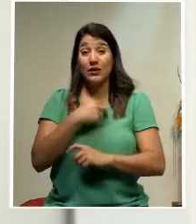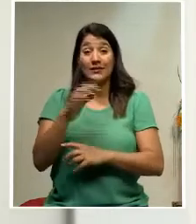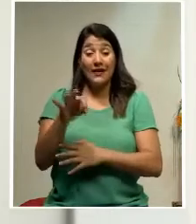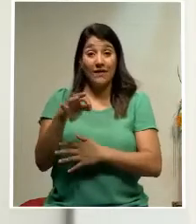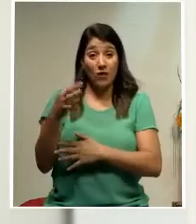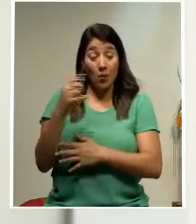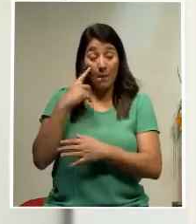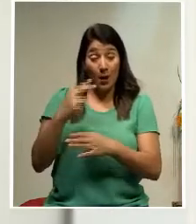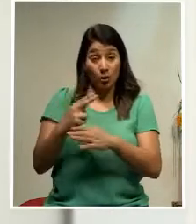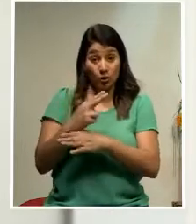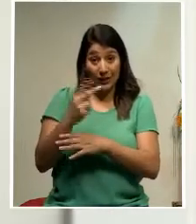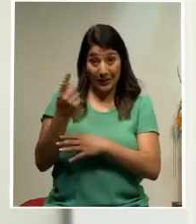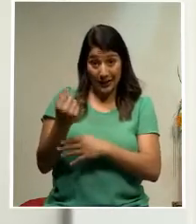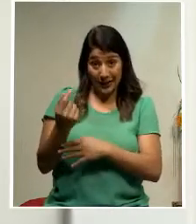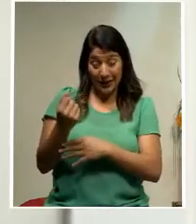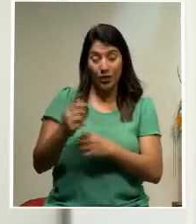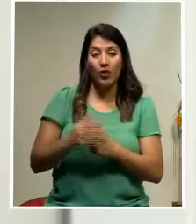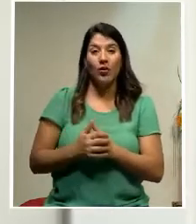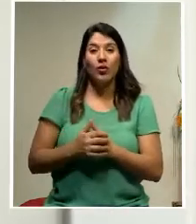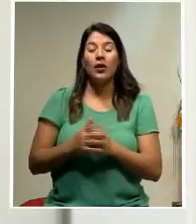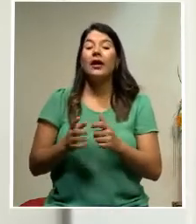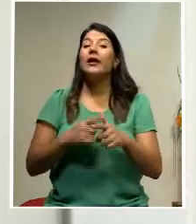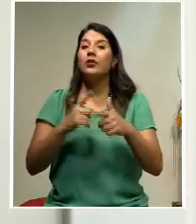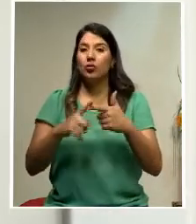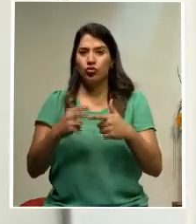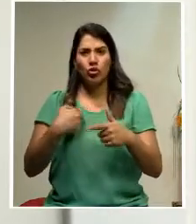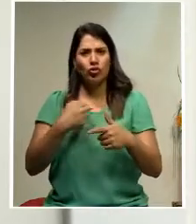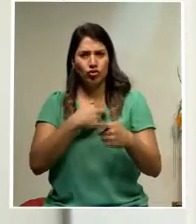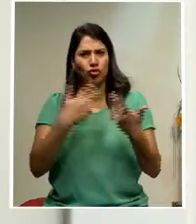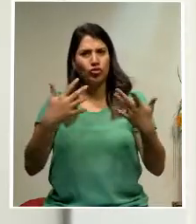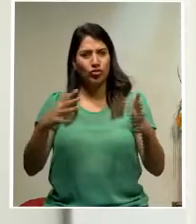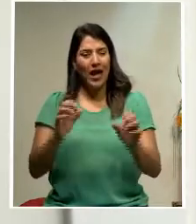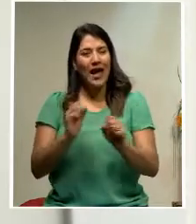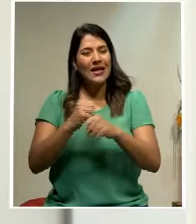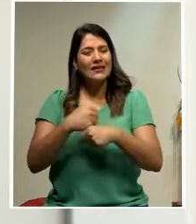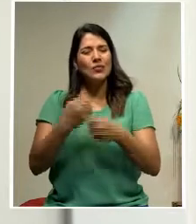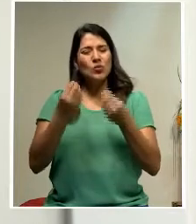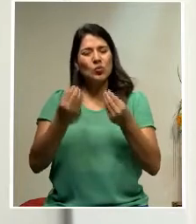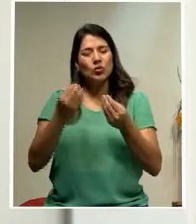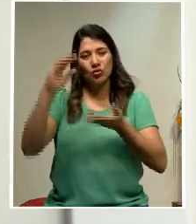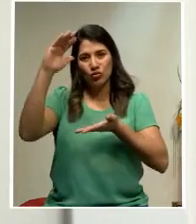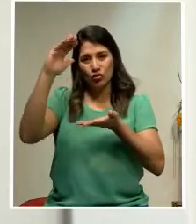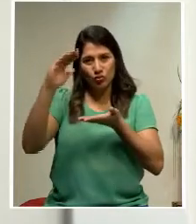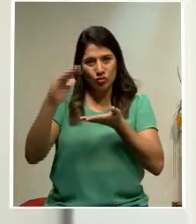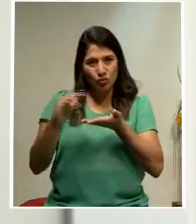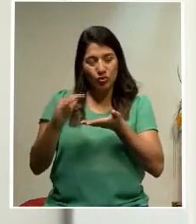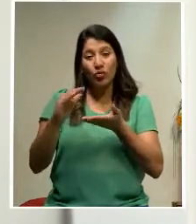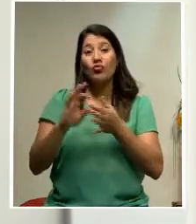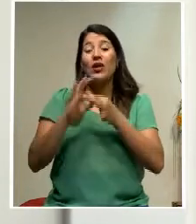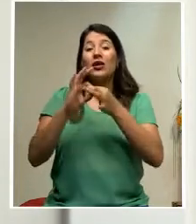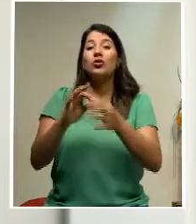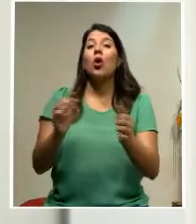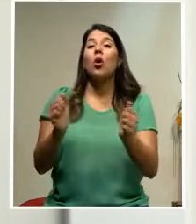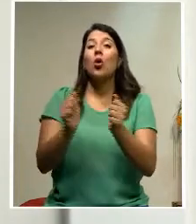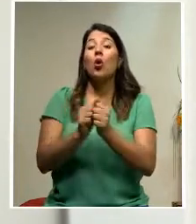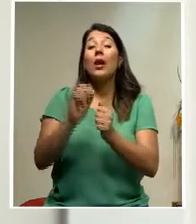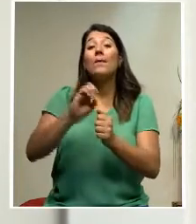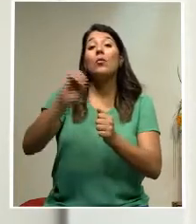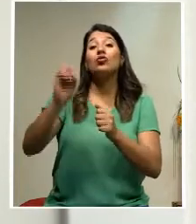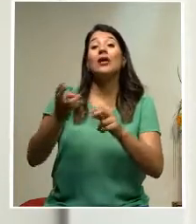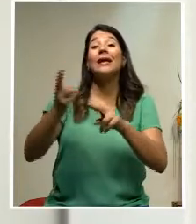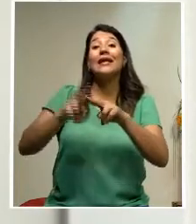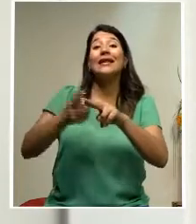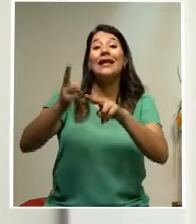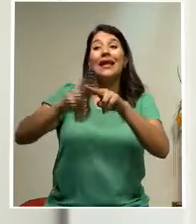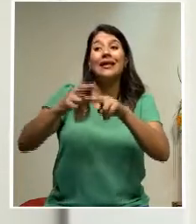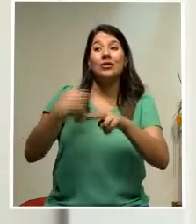el financiamiento. Mercedes, el cambio nos ha llevado adelante una reducción importantísima en todo lo que tiene que ver con la tasa de interés que estamos